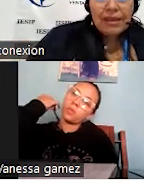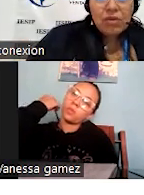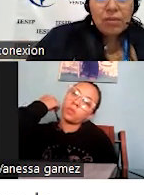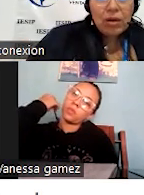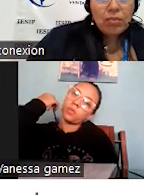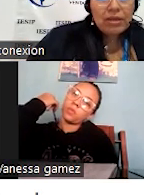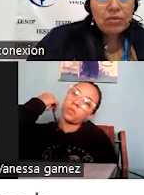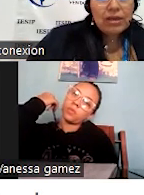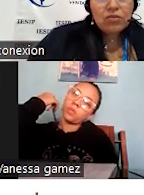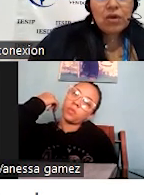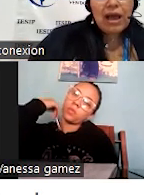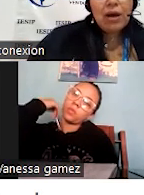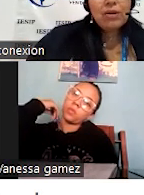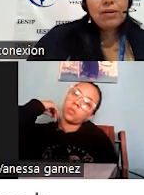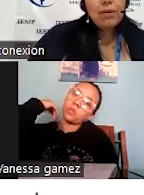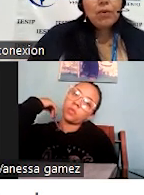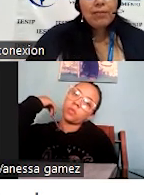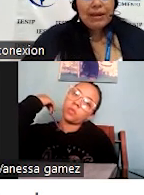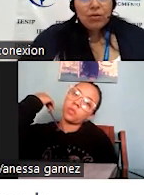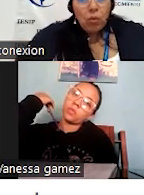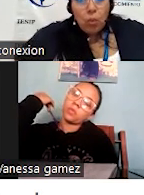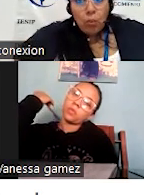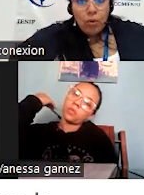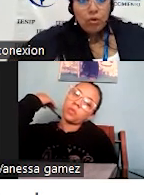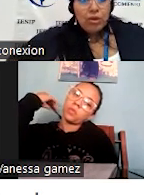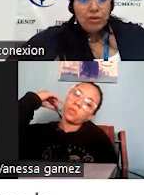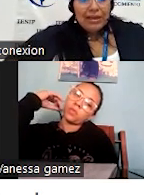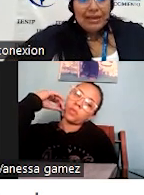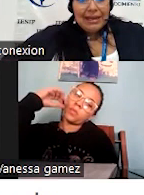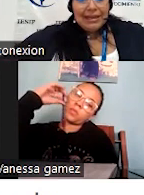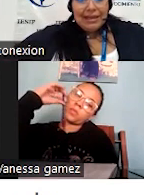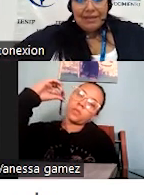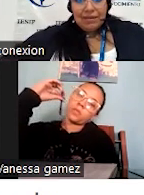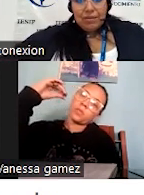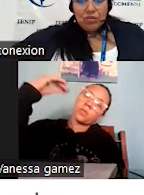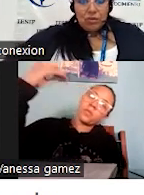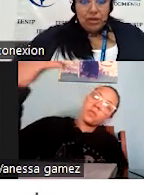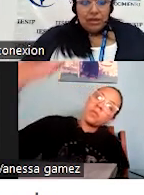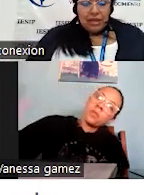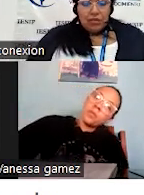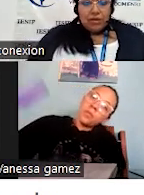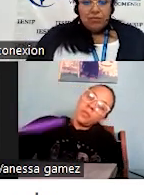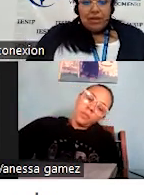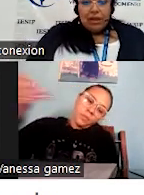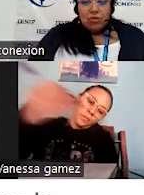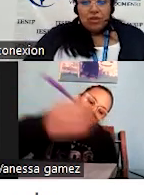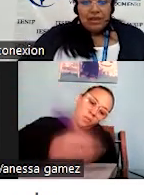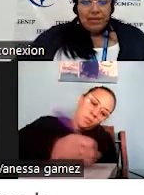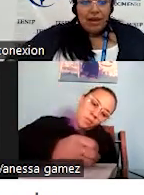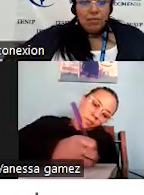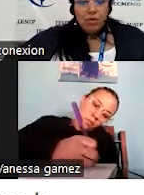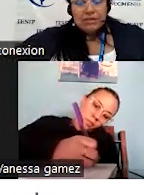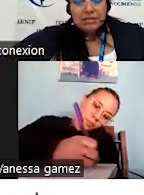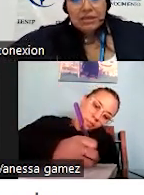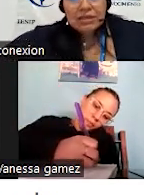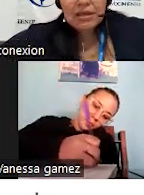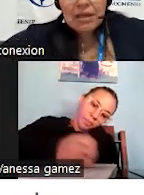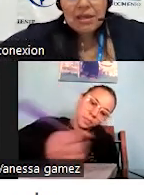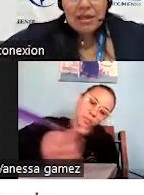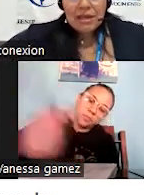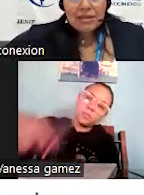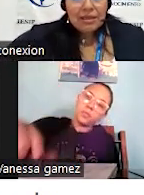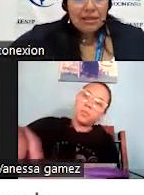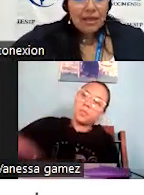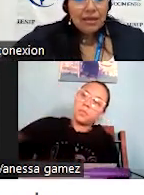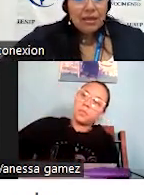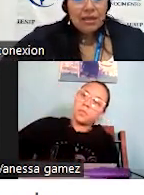Entonces, esto es más o menos eso. Ahora vamos a hablar un poco de lo que es la calidad de servicio. Y eso era una de las cosas que hablábamos allí en,